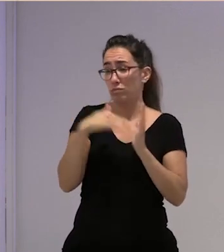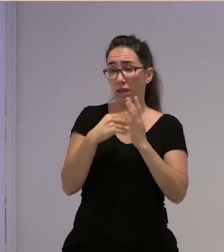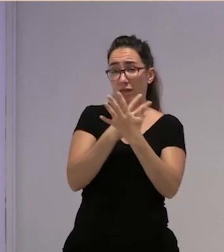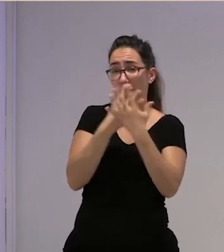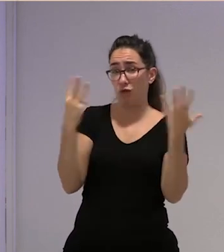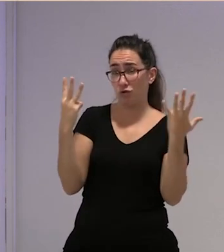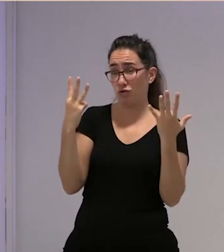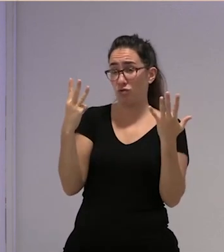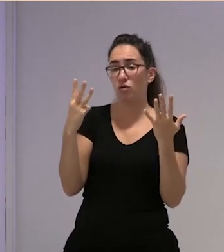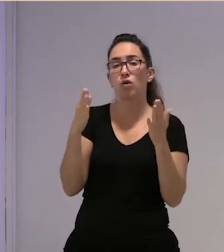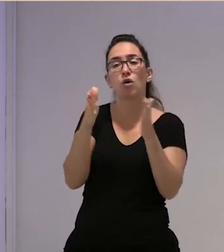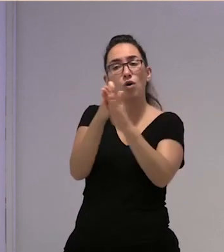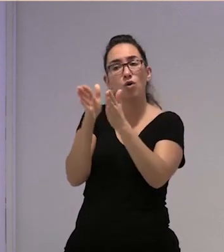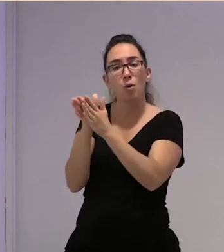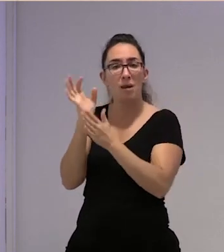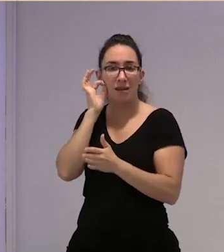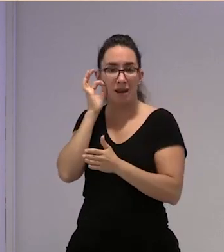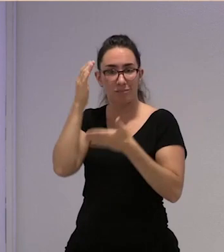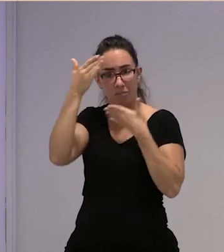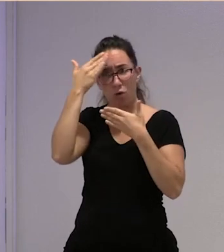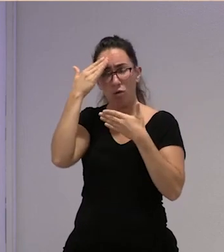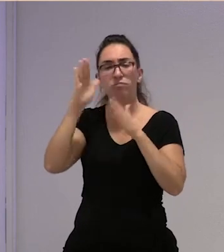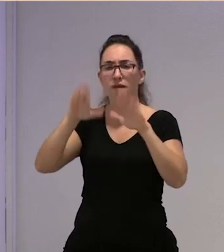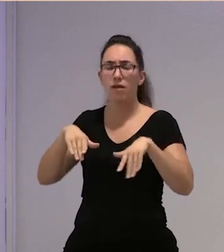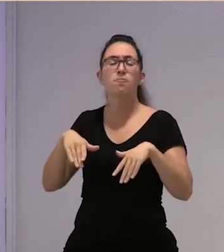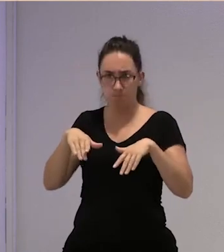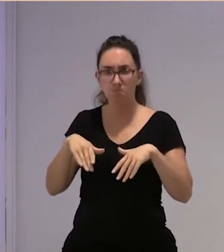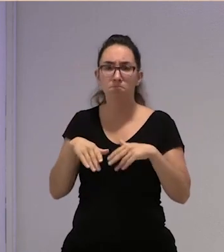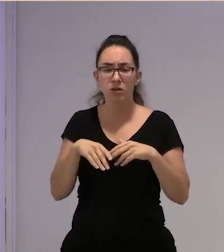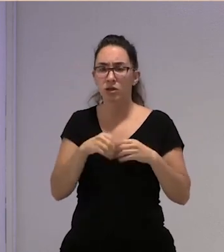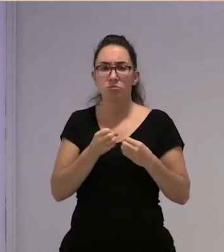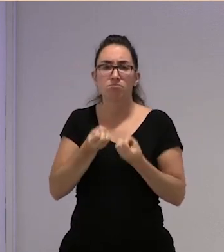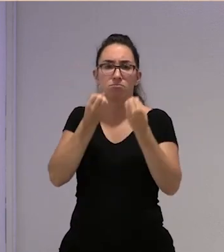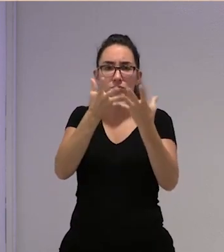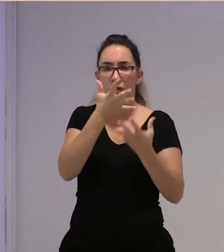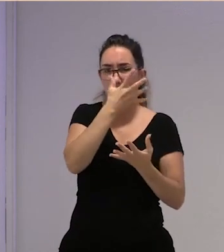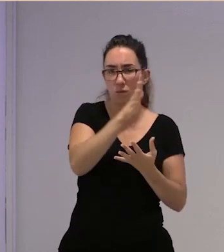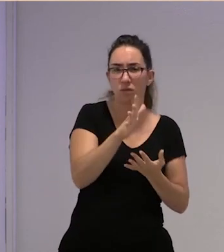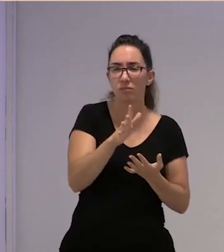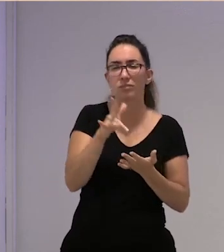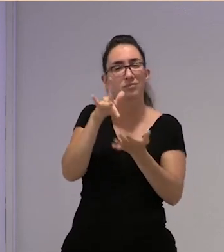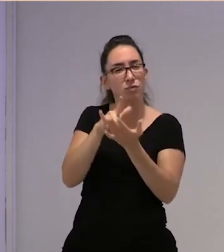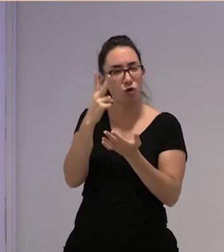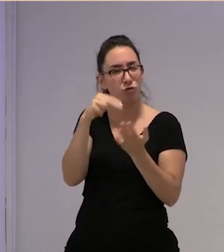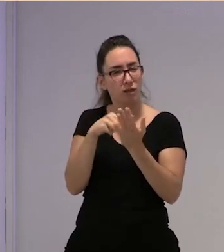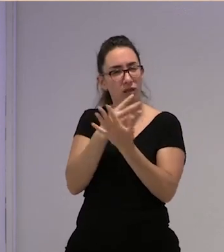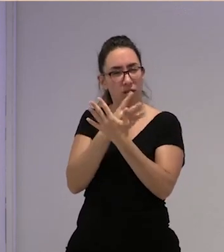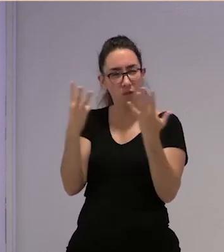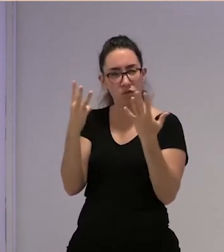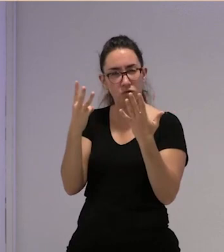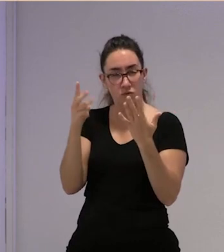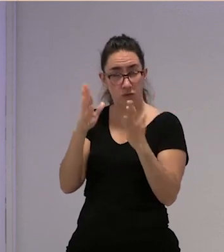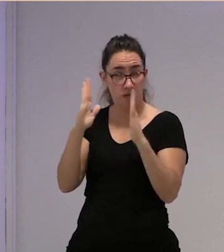precisamente marroquíes que denuncian abusos ¿qué convergió que pasa en 2018 para que vosotras digáis